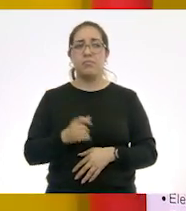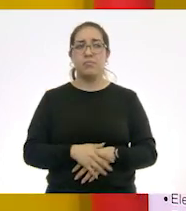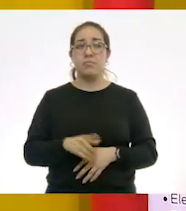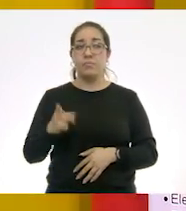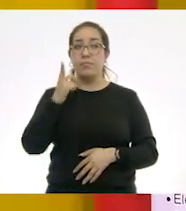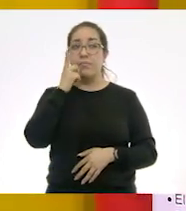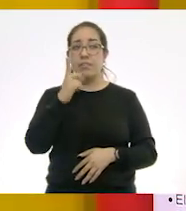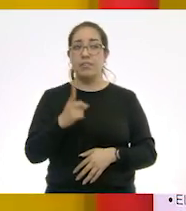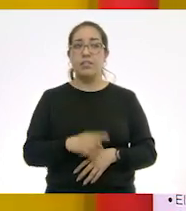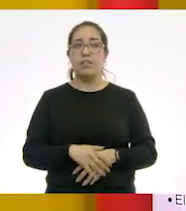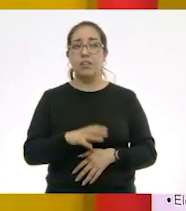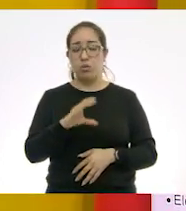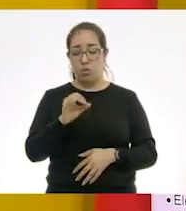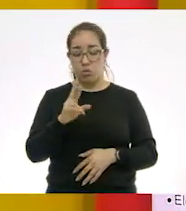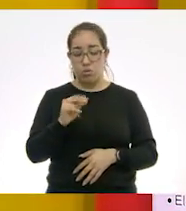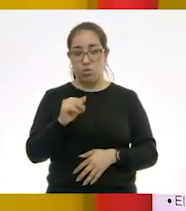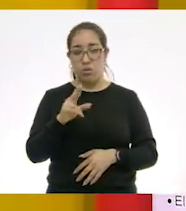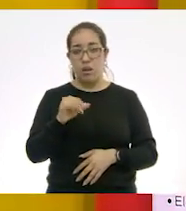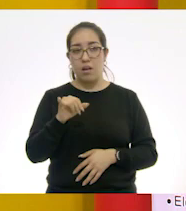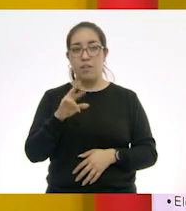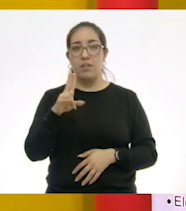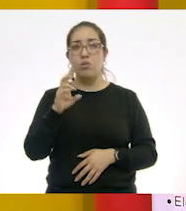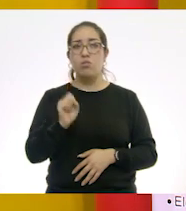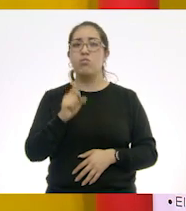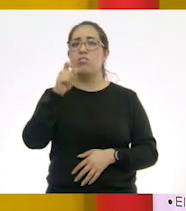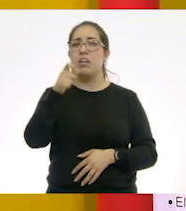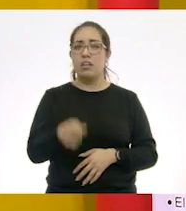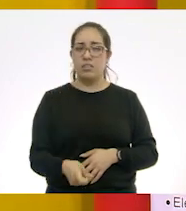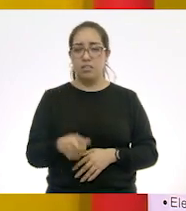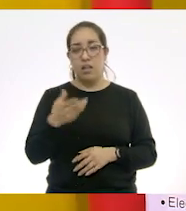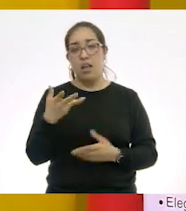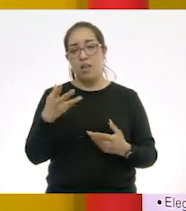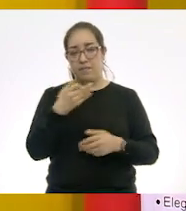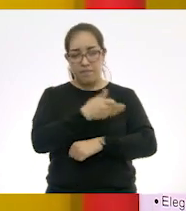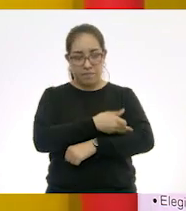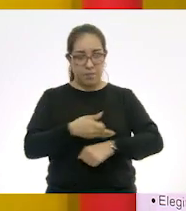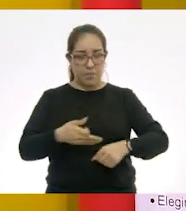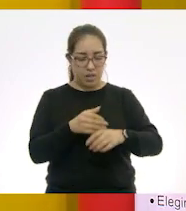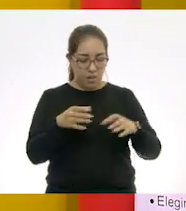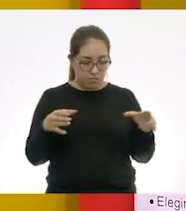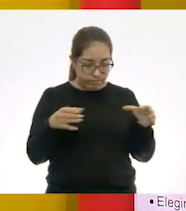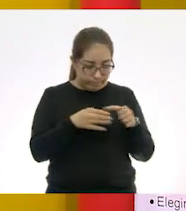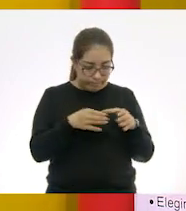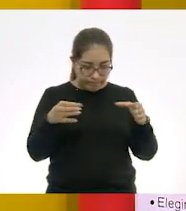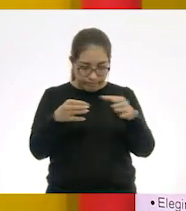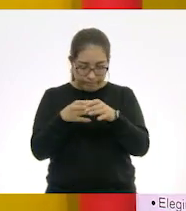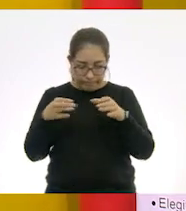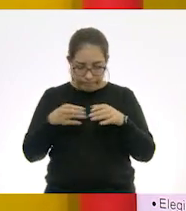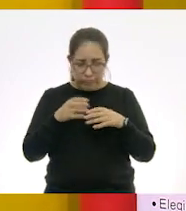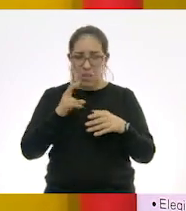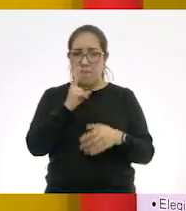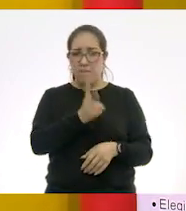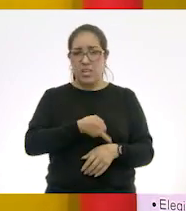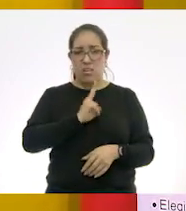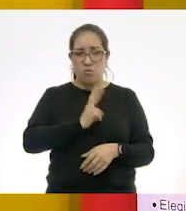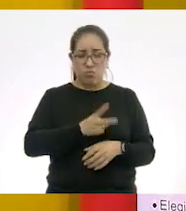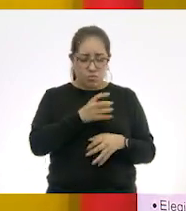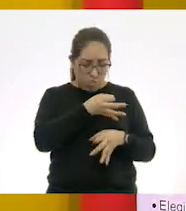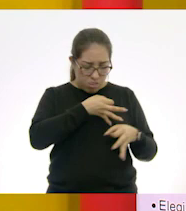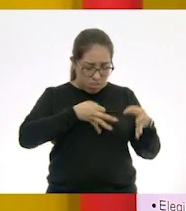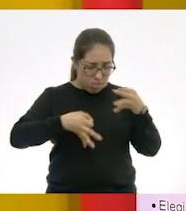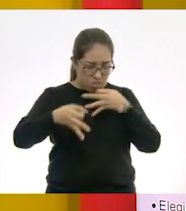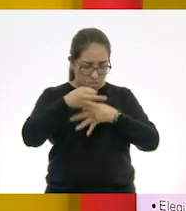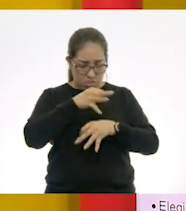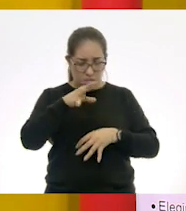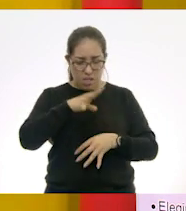aquí dice que es el coronavirus. Dice, los coronavirus son una familia de virus que causan enfermedades, desde el resfriado